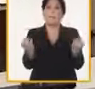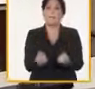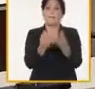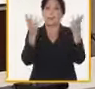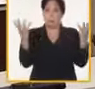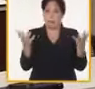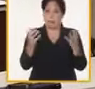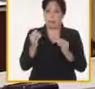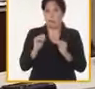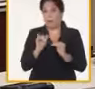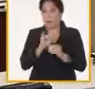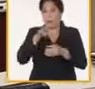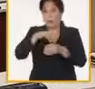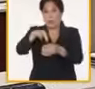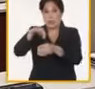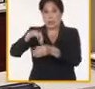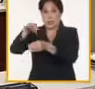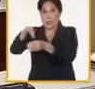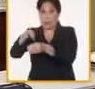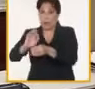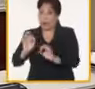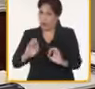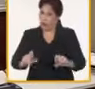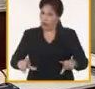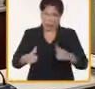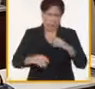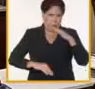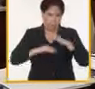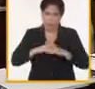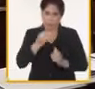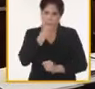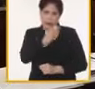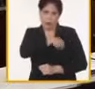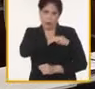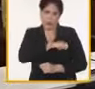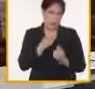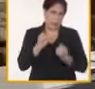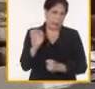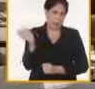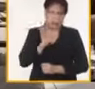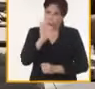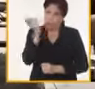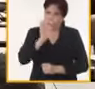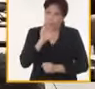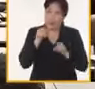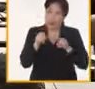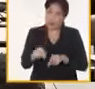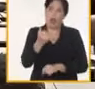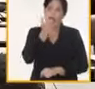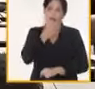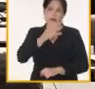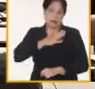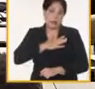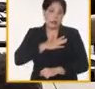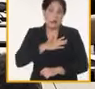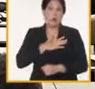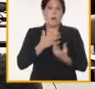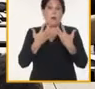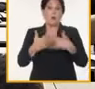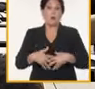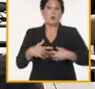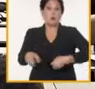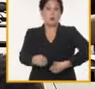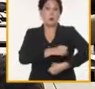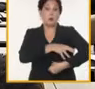aunque los niveles de siembra no cubren las demandas alimentarias de la población, en lo que inciden también los bajos rendimientos de los